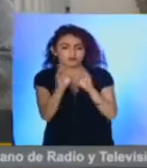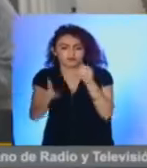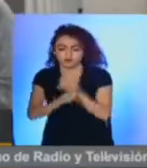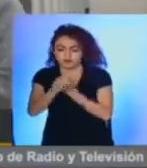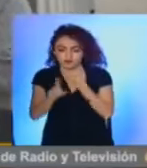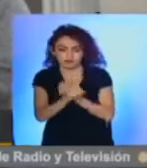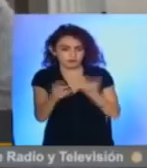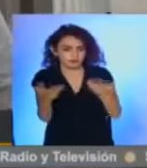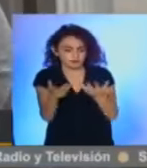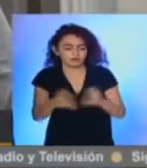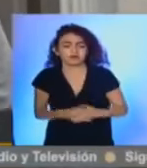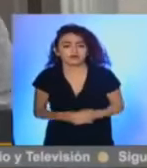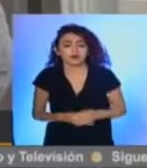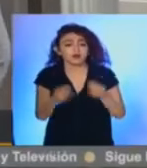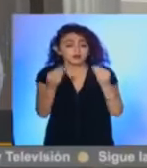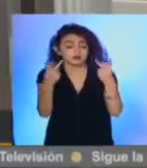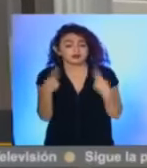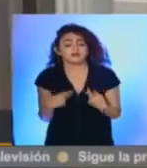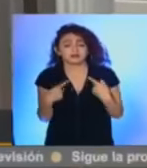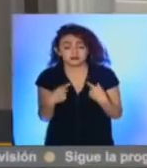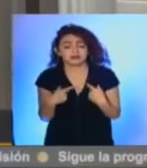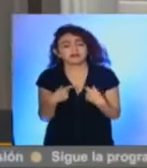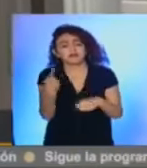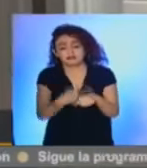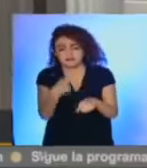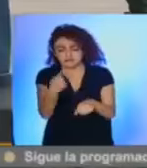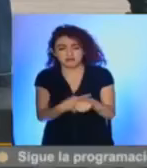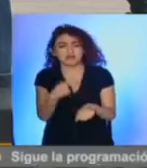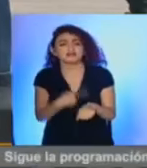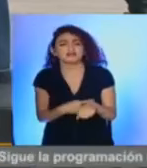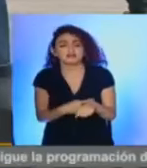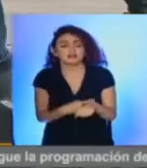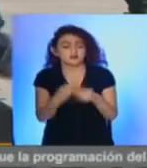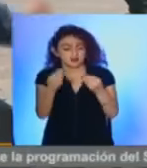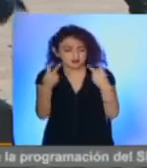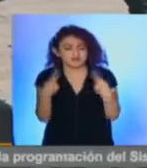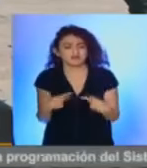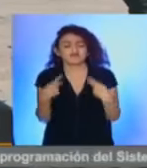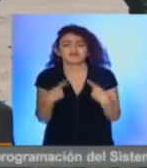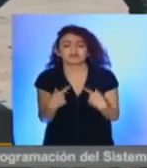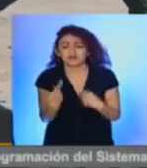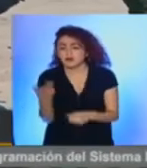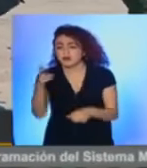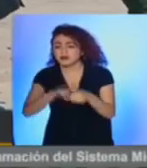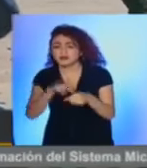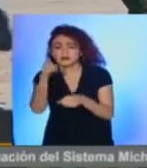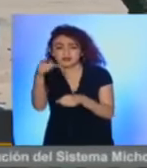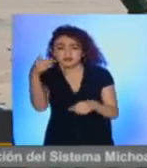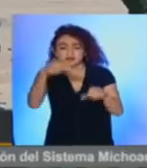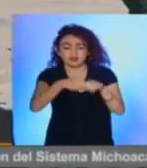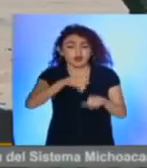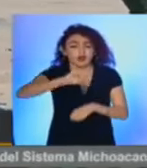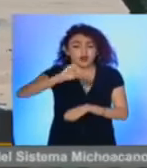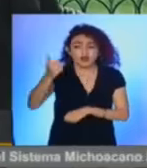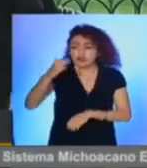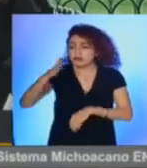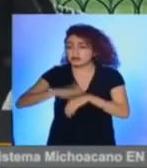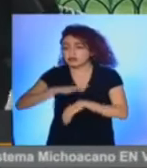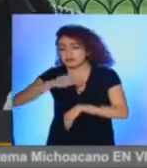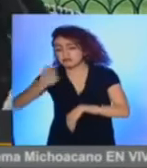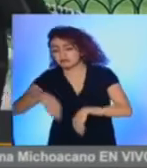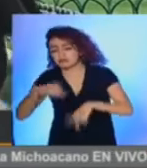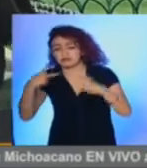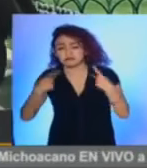que se ha originado que muchas personas se encuentran enfermas que muchas personas se encuentran hospitalizadas y otras más han